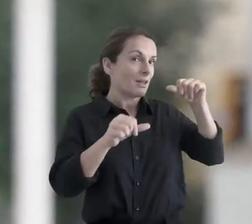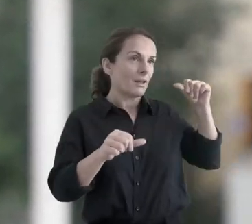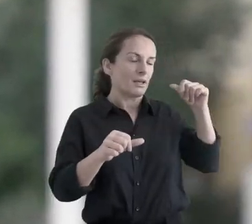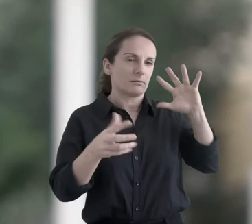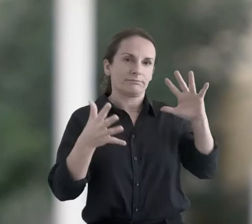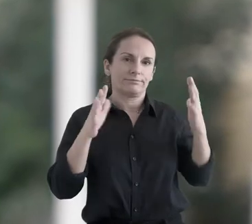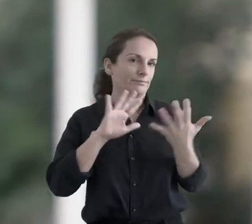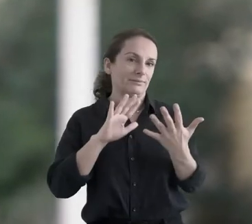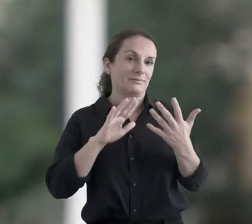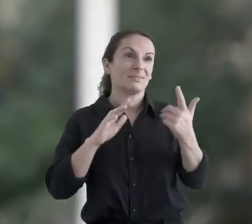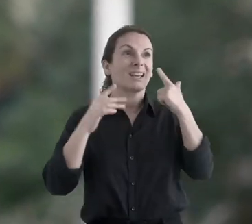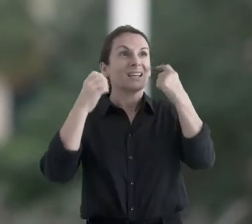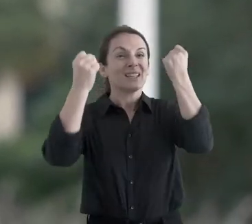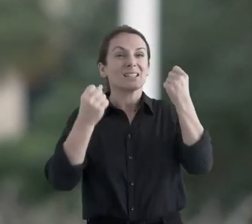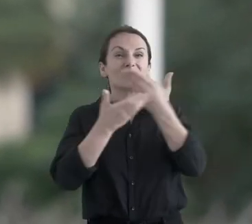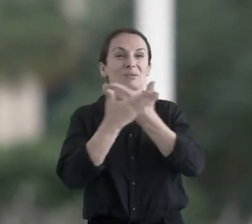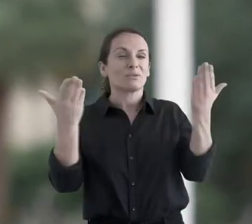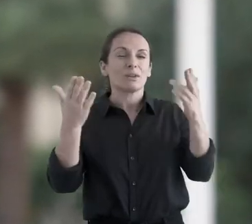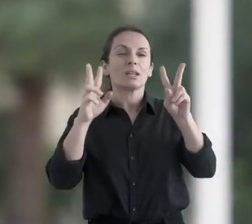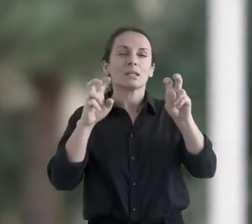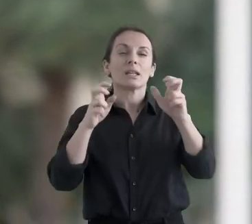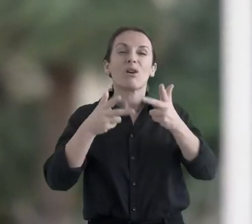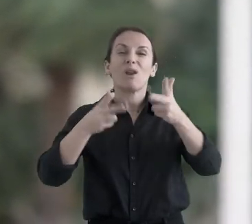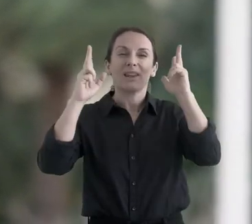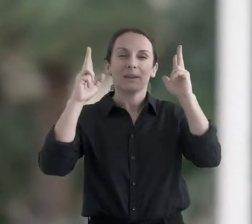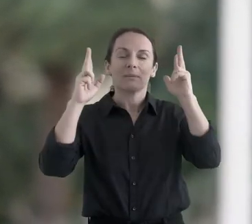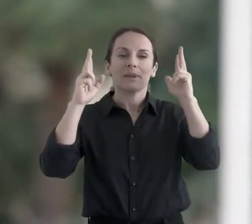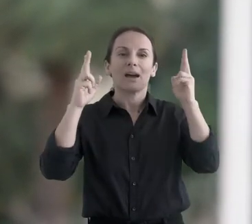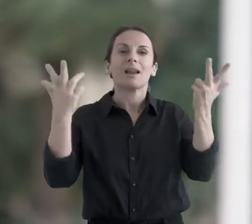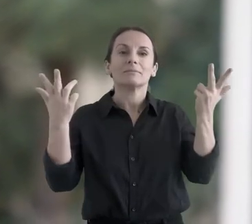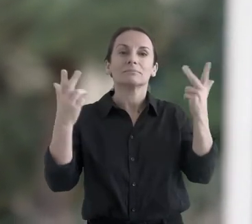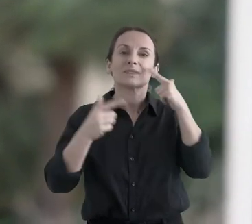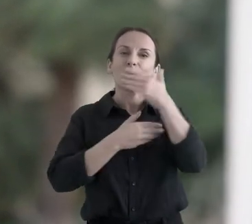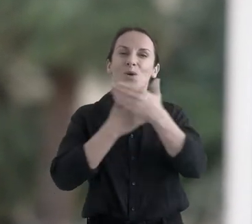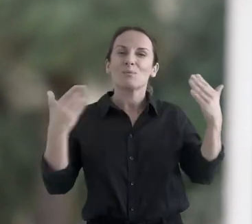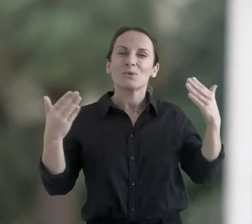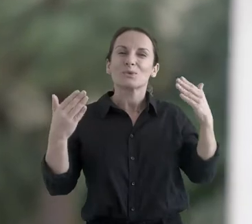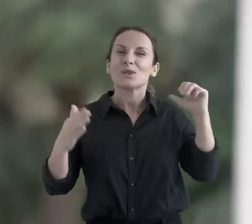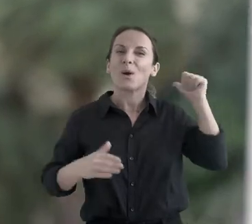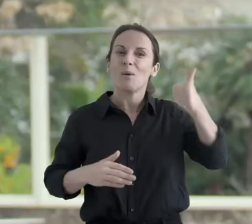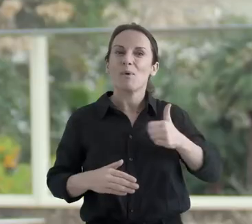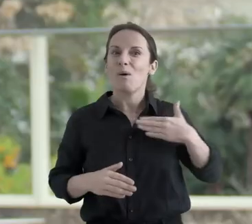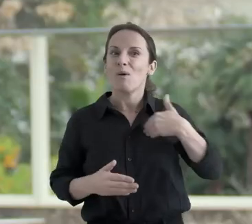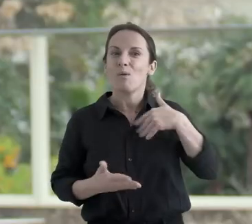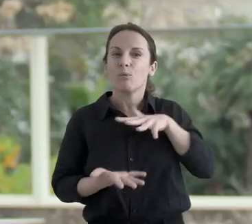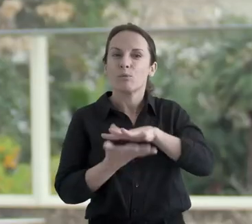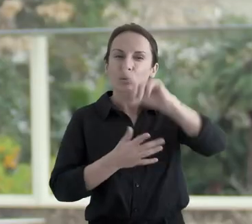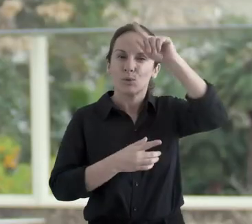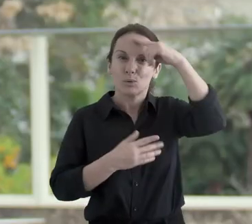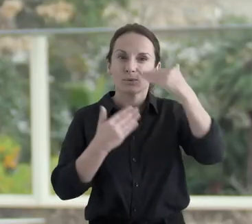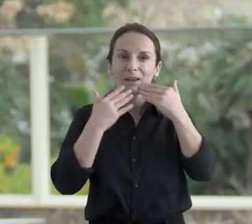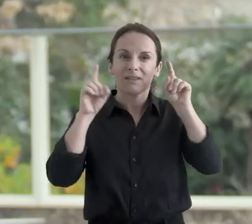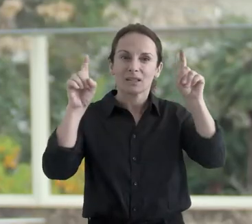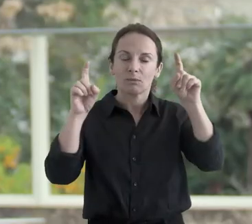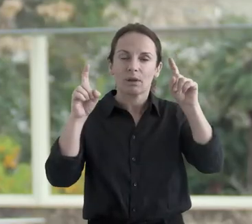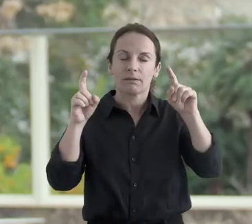las propias institucionalidades han hecho que dejemos de ser una función para convertirnos en un servicio, un servicio que además estamos